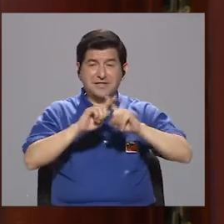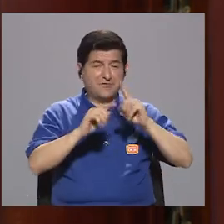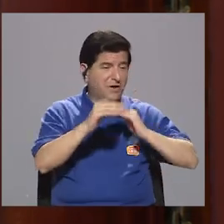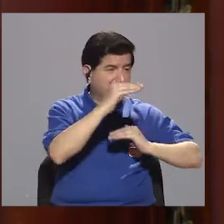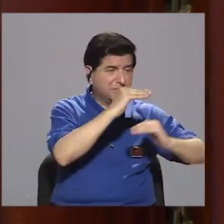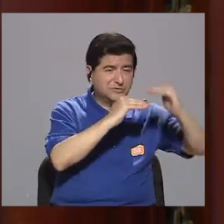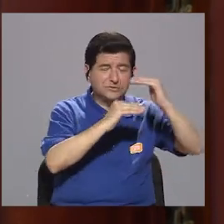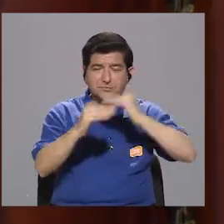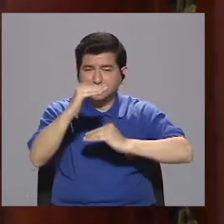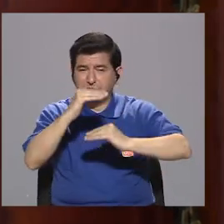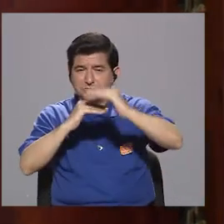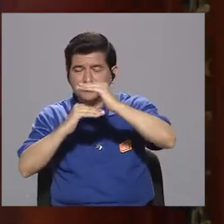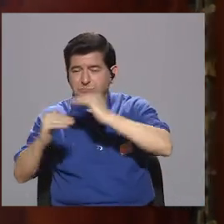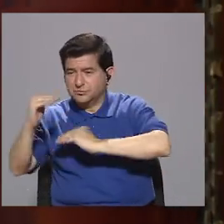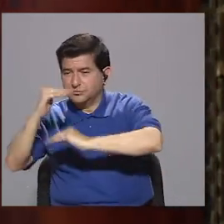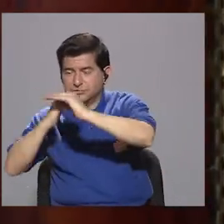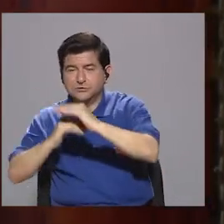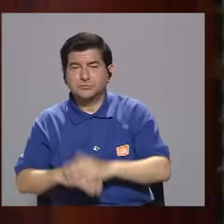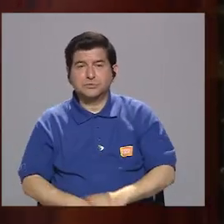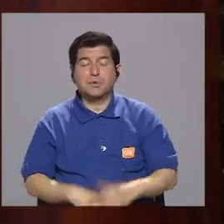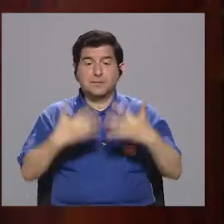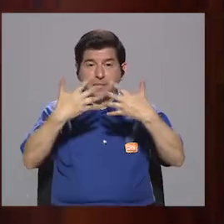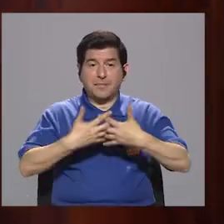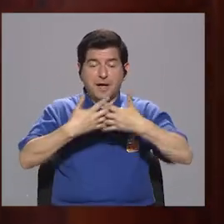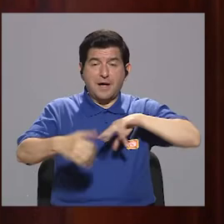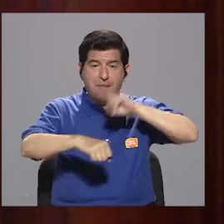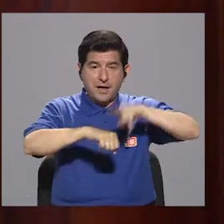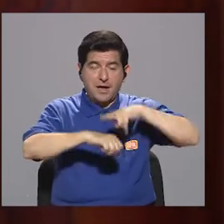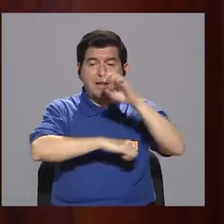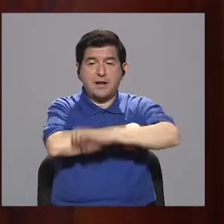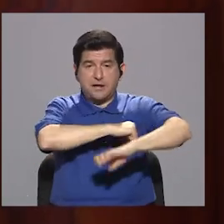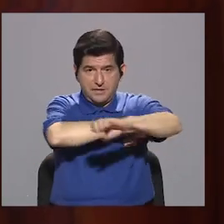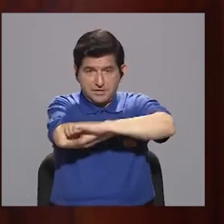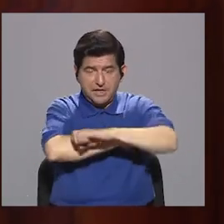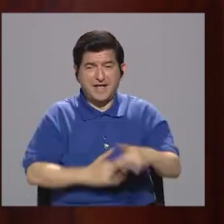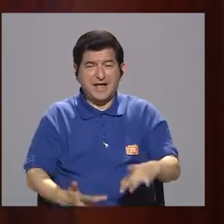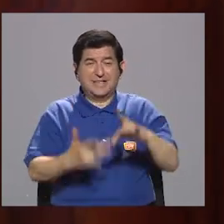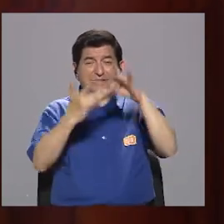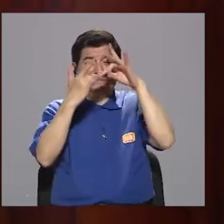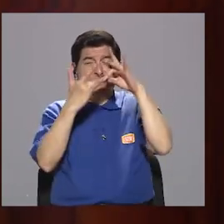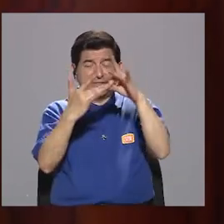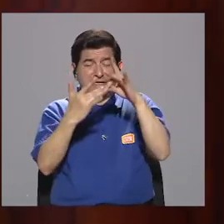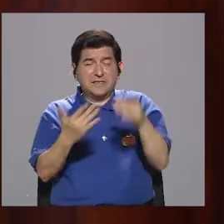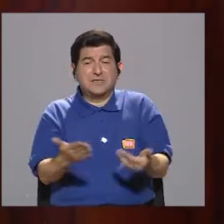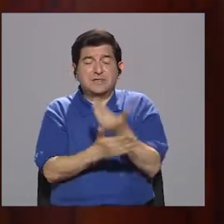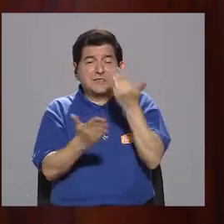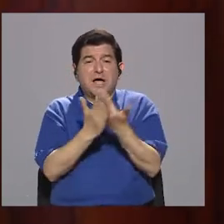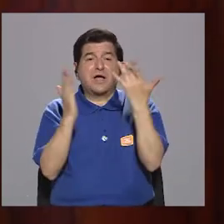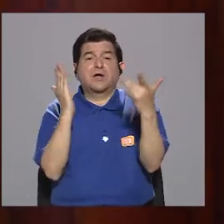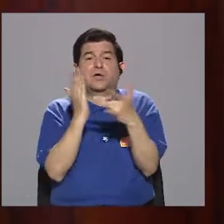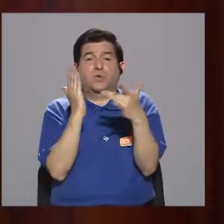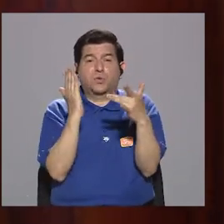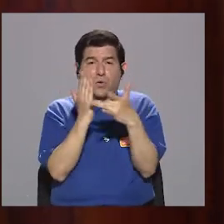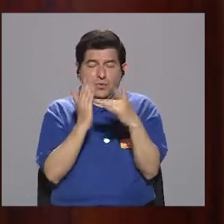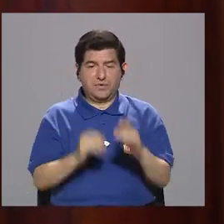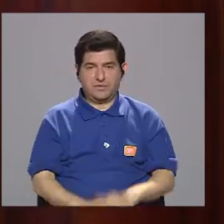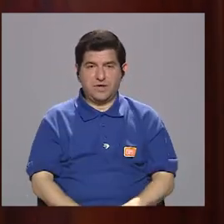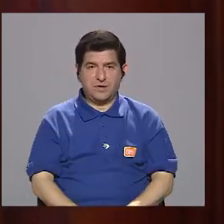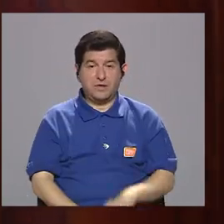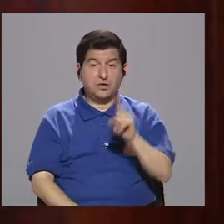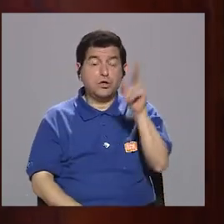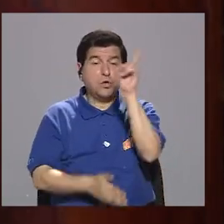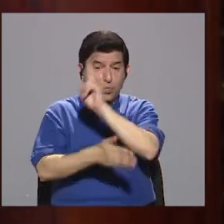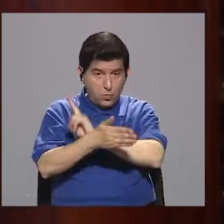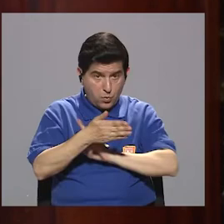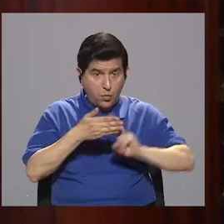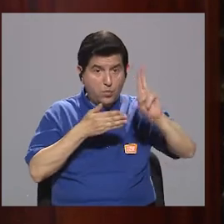edificios que albergarían empresas nacionales y extranjeras especializadas en innovación tecnológica, y al menos una